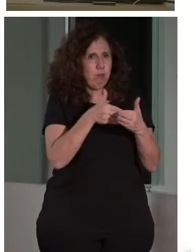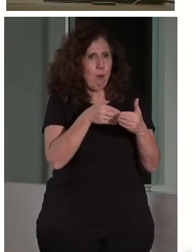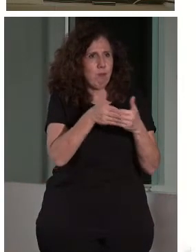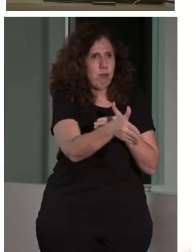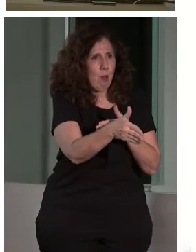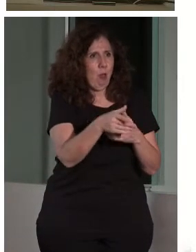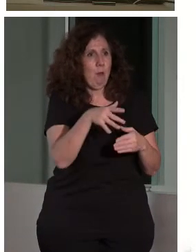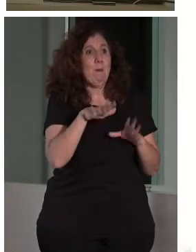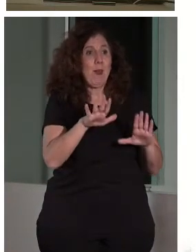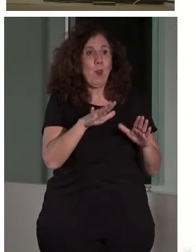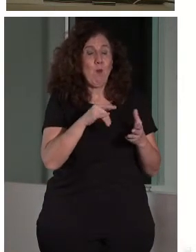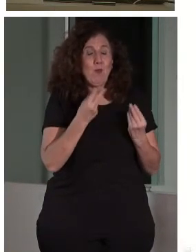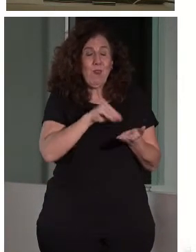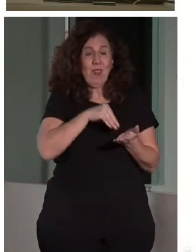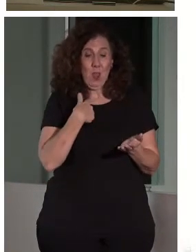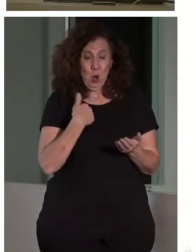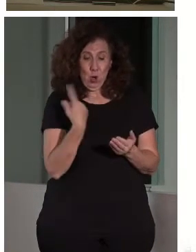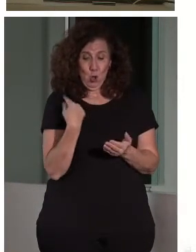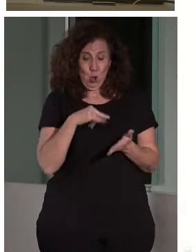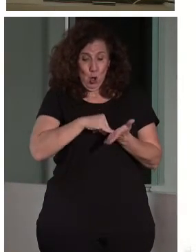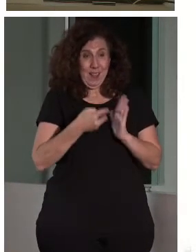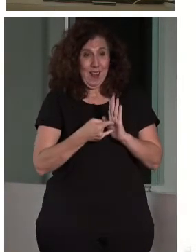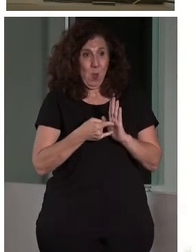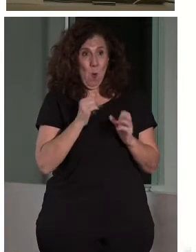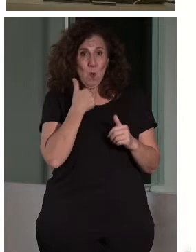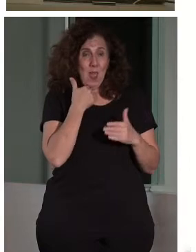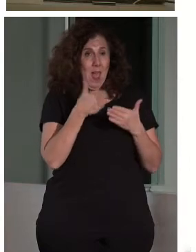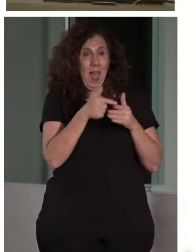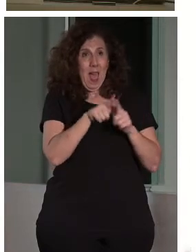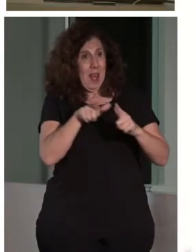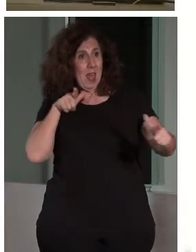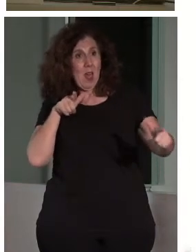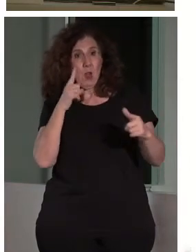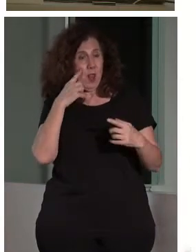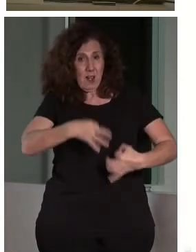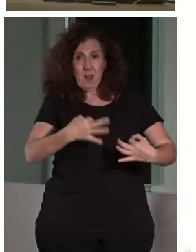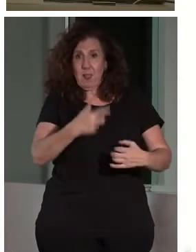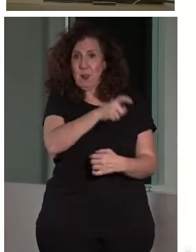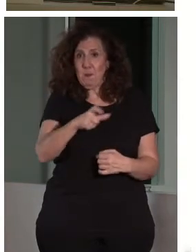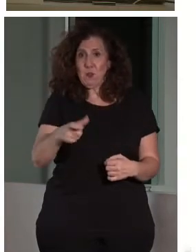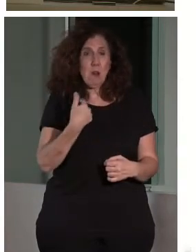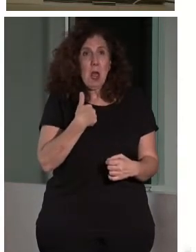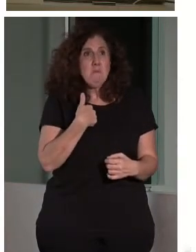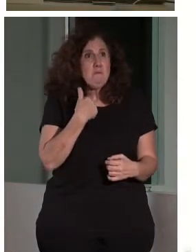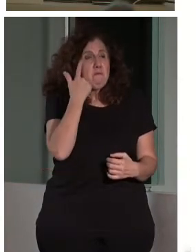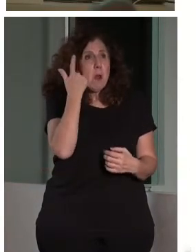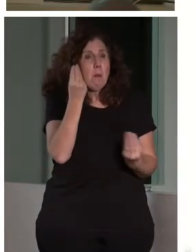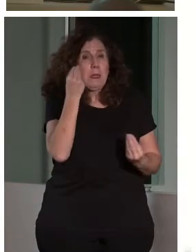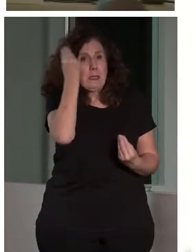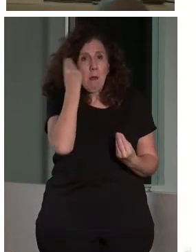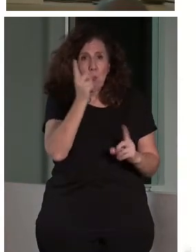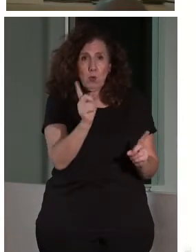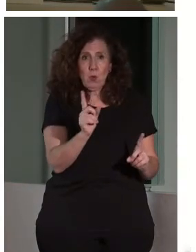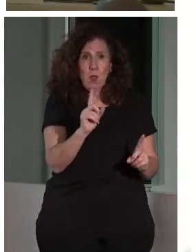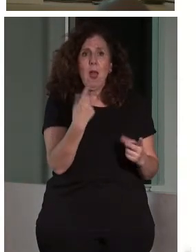problema es que los técnicos nos quedamos muy lejos de ese límite, muchas veces. Ni siquiera lo exploramos ni nos lo planteamos. Hay un recorrido todavía muy largo hasta